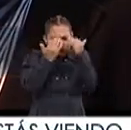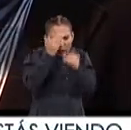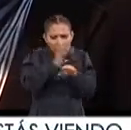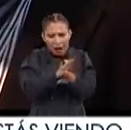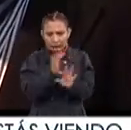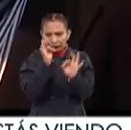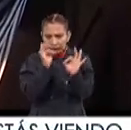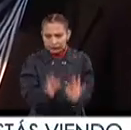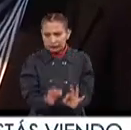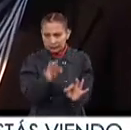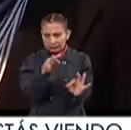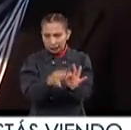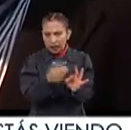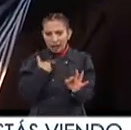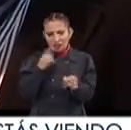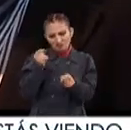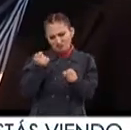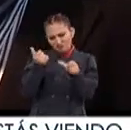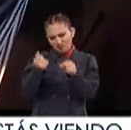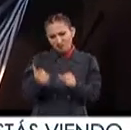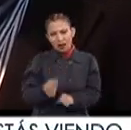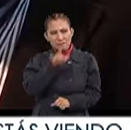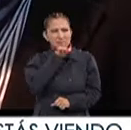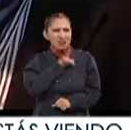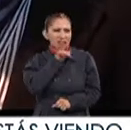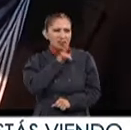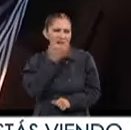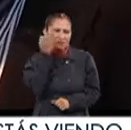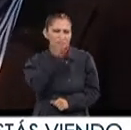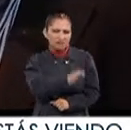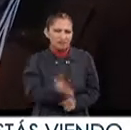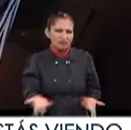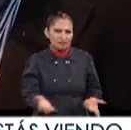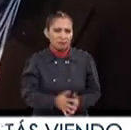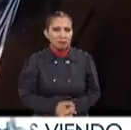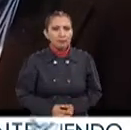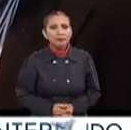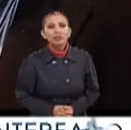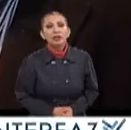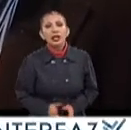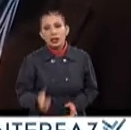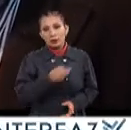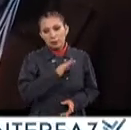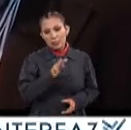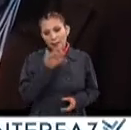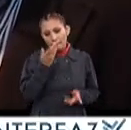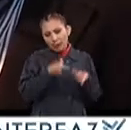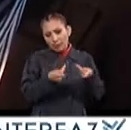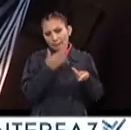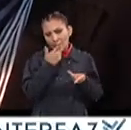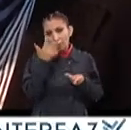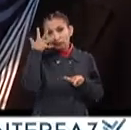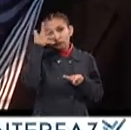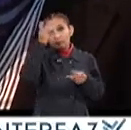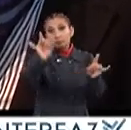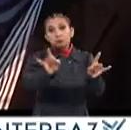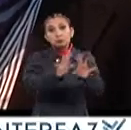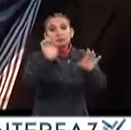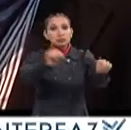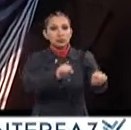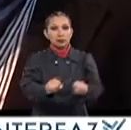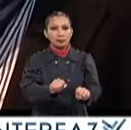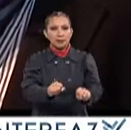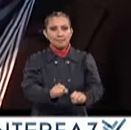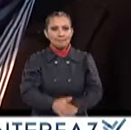educada Y una discriminación de lo que es real y lo que es un mito Y poder prepararnos mejor para el momento en el que